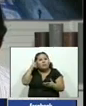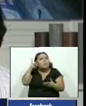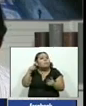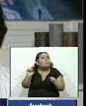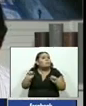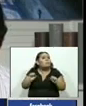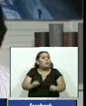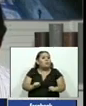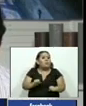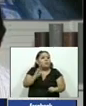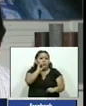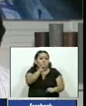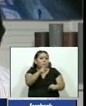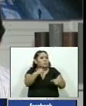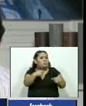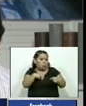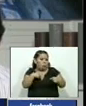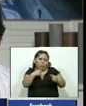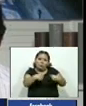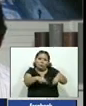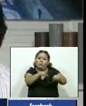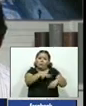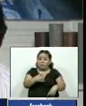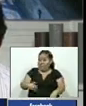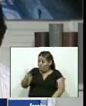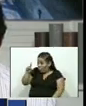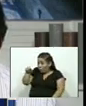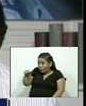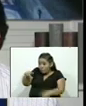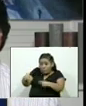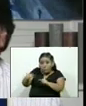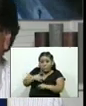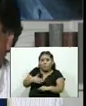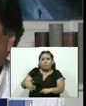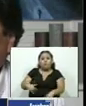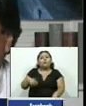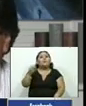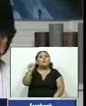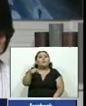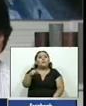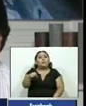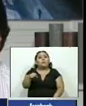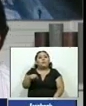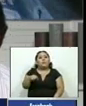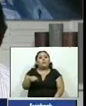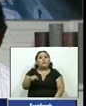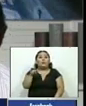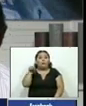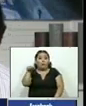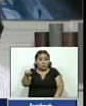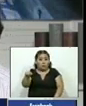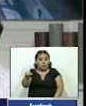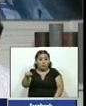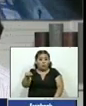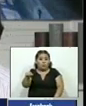puedo decir que sigo presidente usted sigue siendo presidente de Bolivia claro el momento cuando ellos